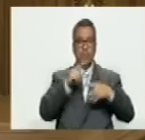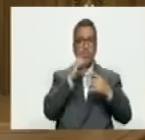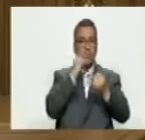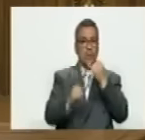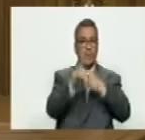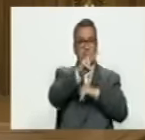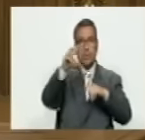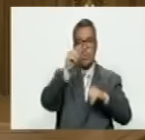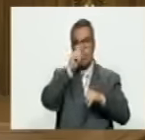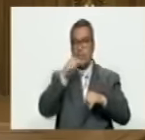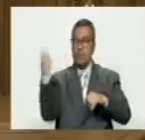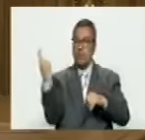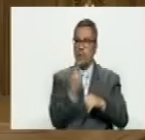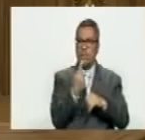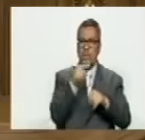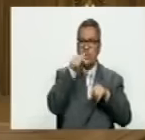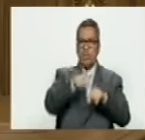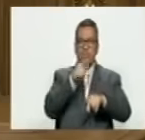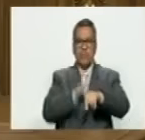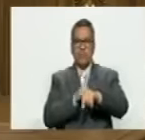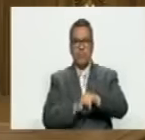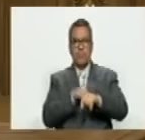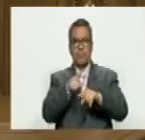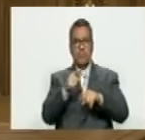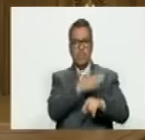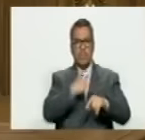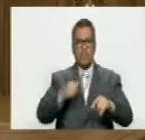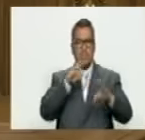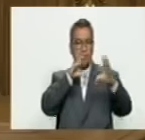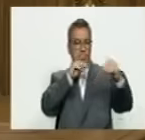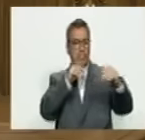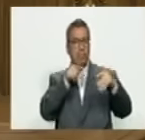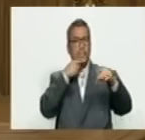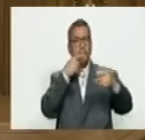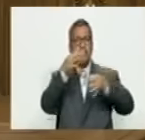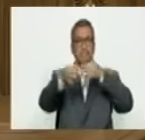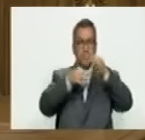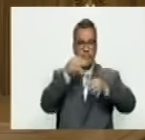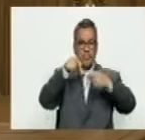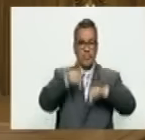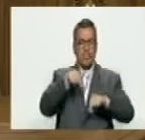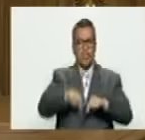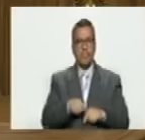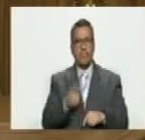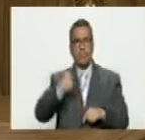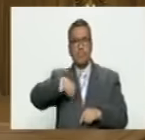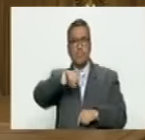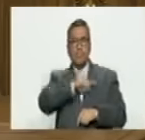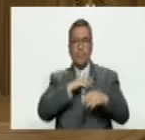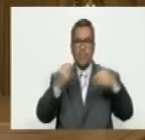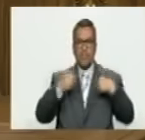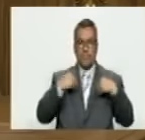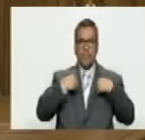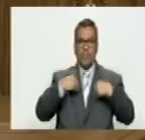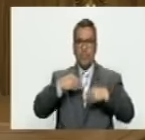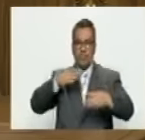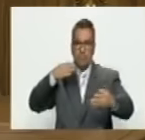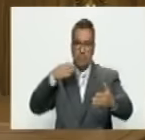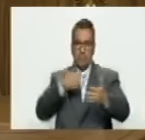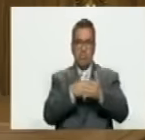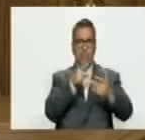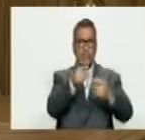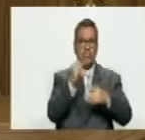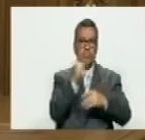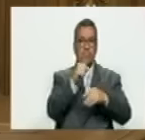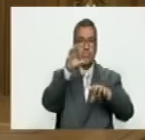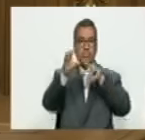años pero ahora viene con una modalidad particular que es la que quiero explicar acá nosotros estamos viviendo un golpe de estado pero este es un golpe